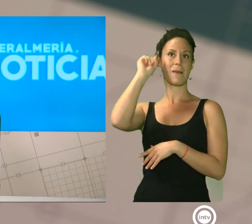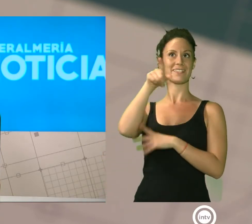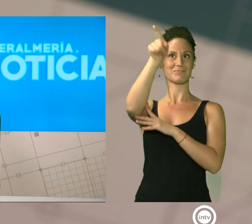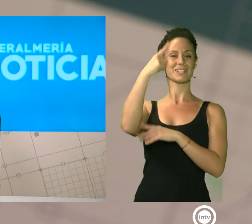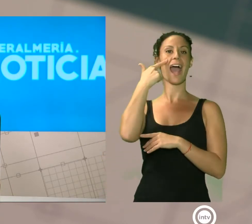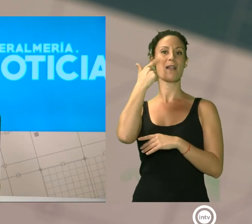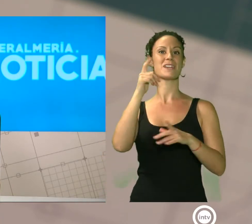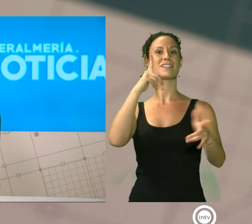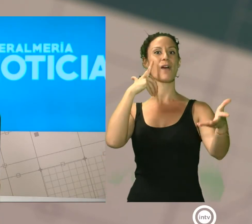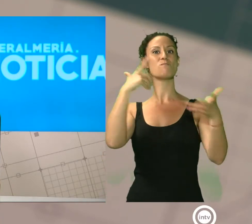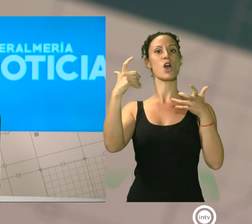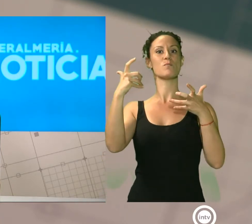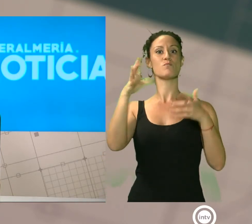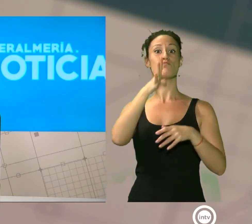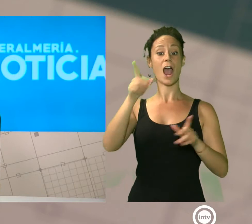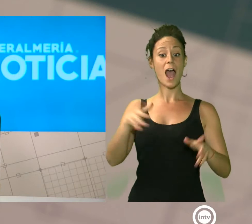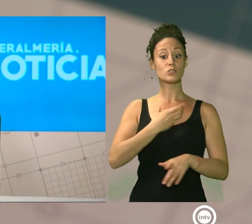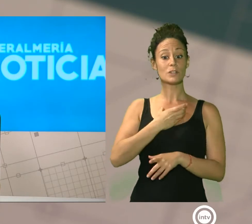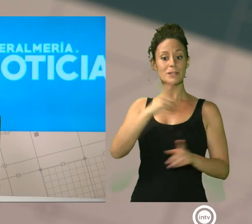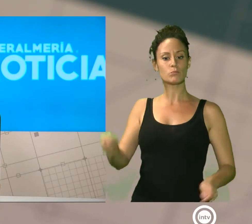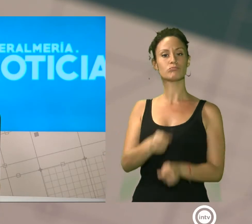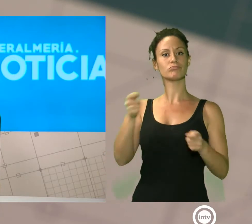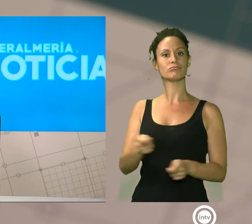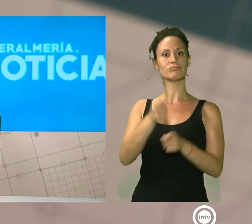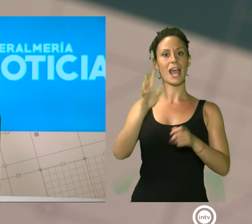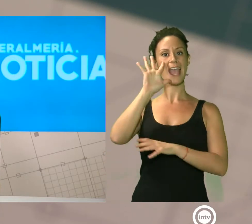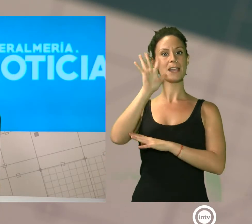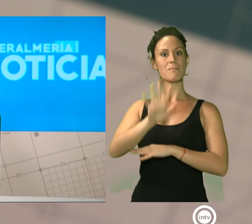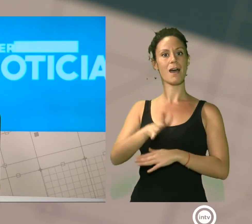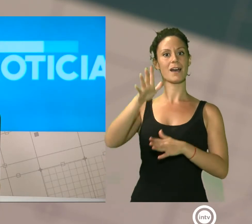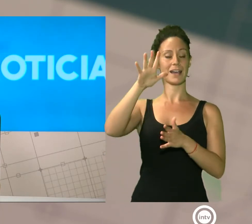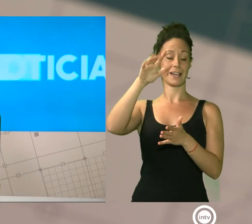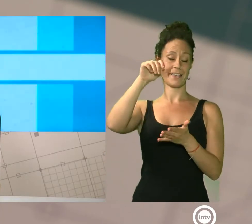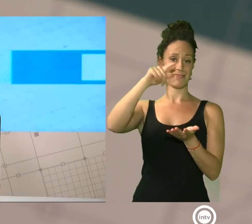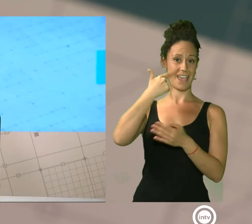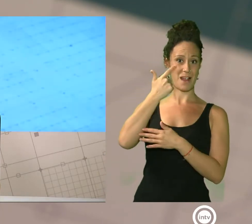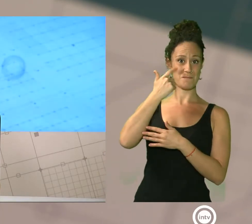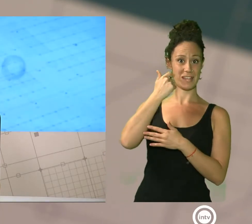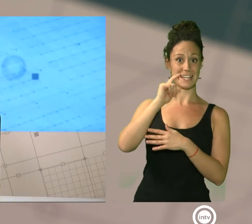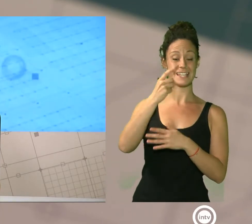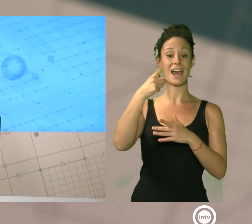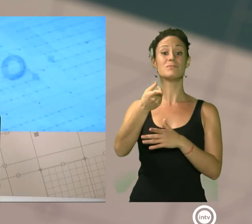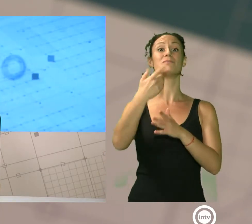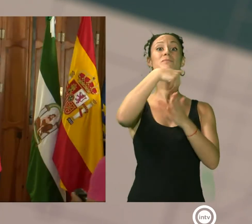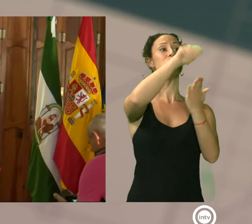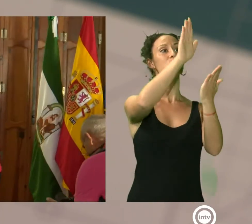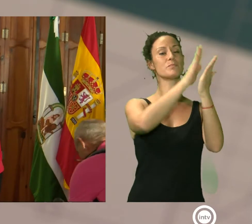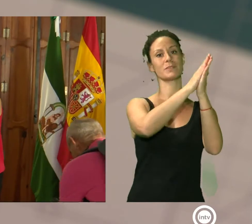una potente campaña en la que la imagen de nuestra ciudad formará parte del decorado de un total de 30 estaciones de metro.